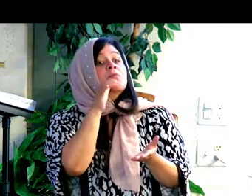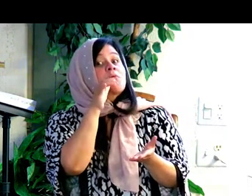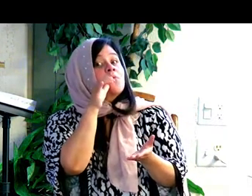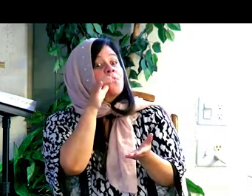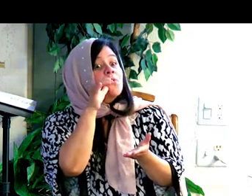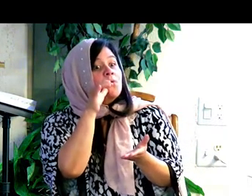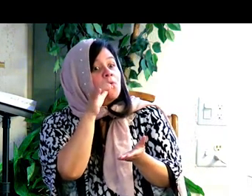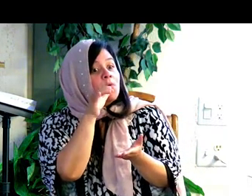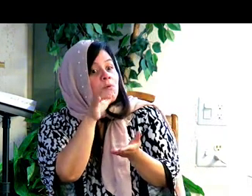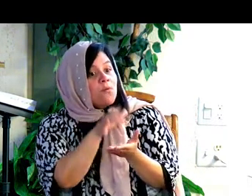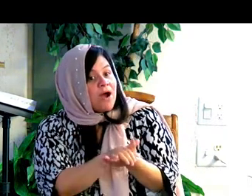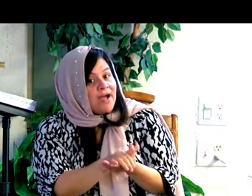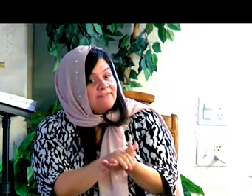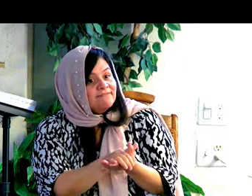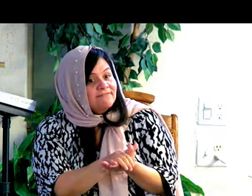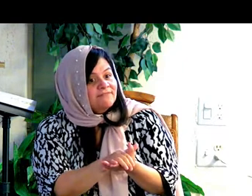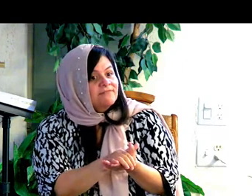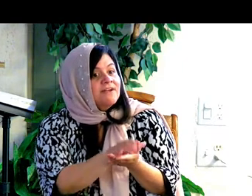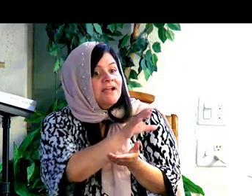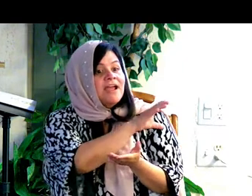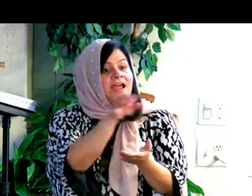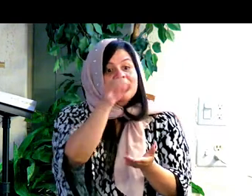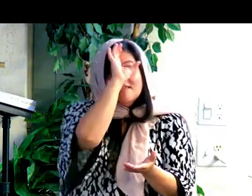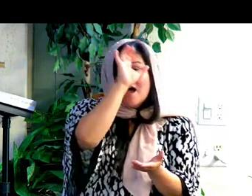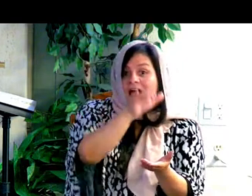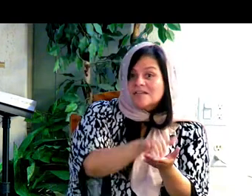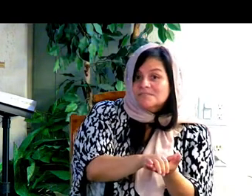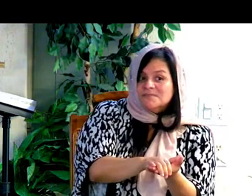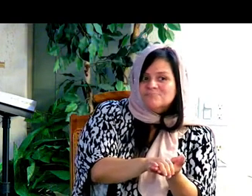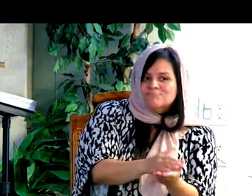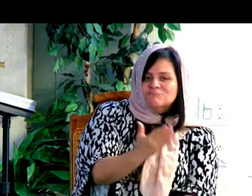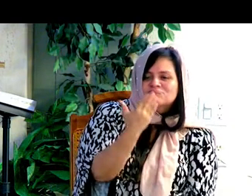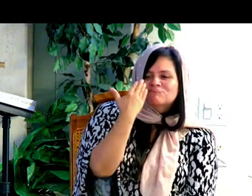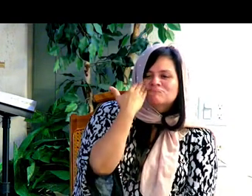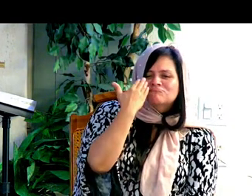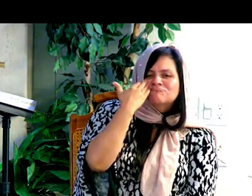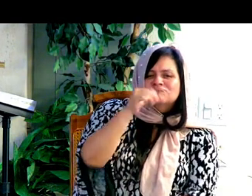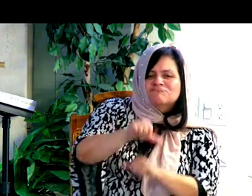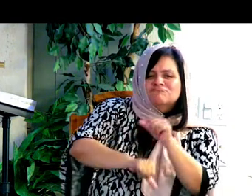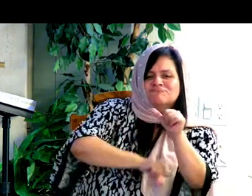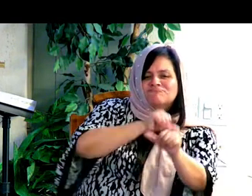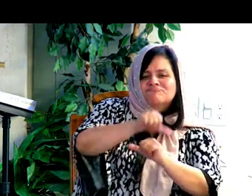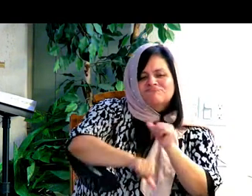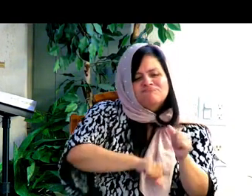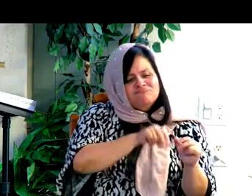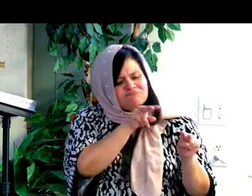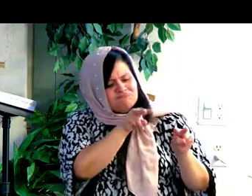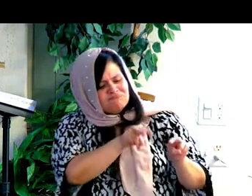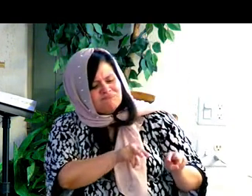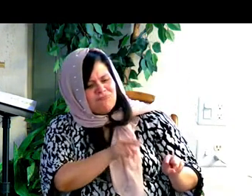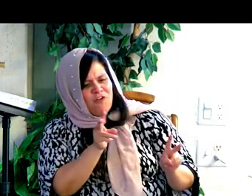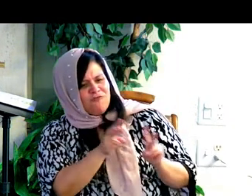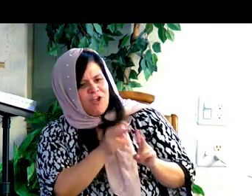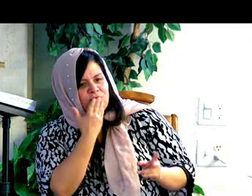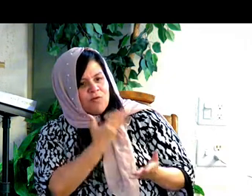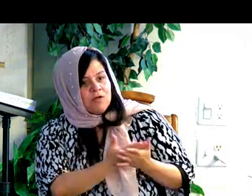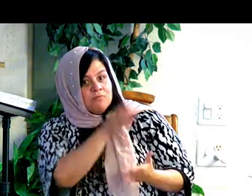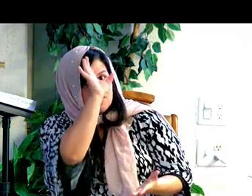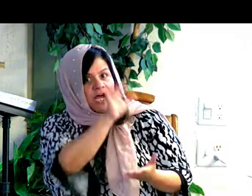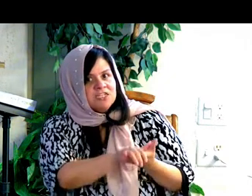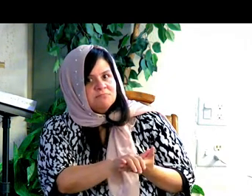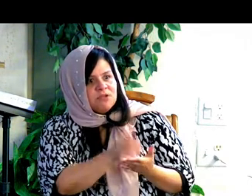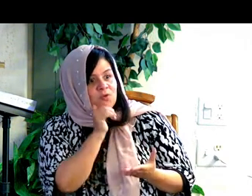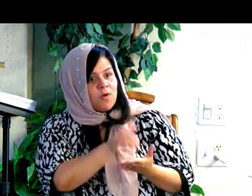Pero las esposas y esposos se conocen mejor que cualquier persona. can just look at us sometimes and